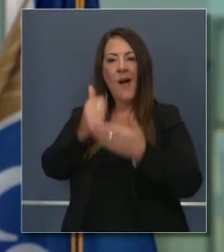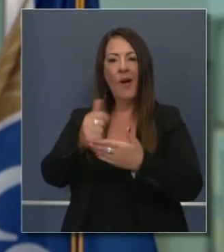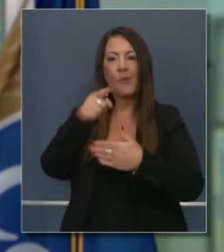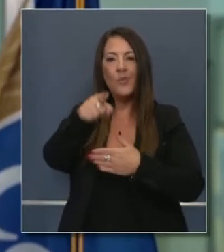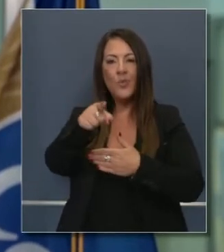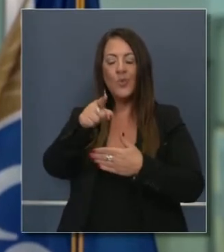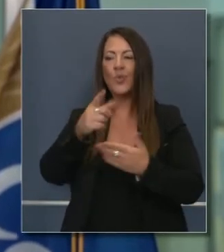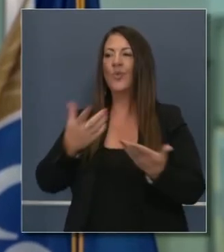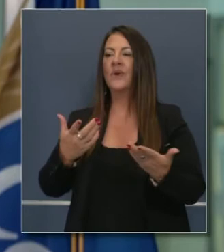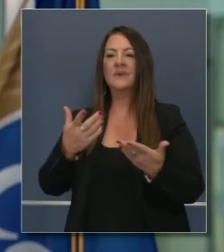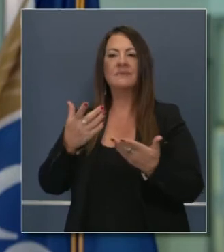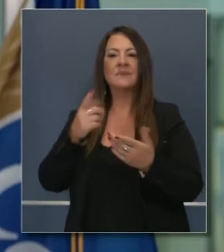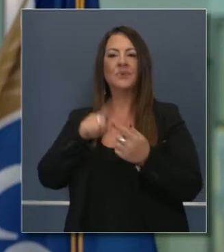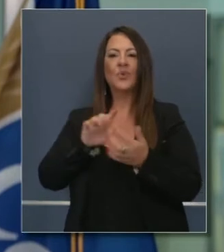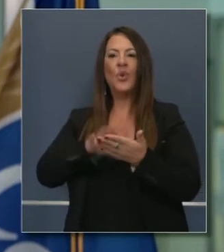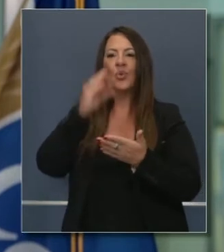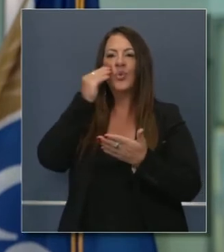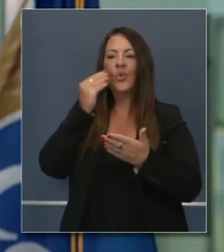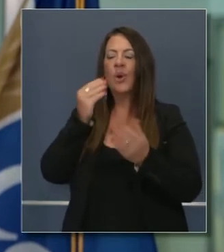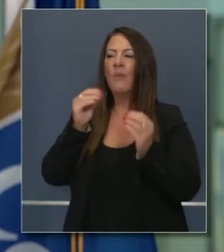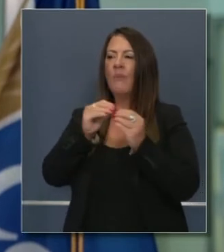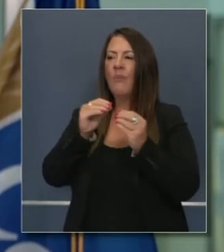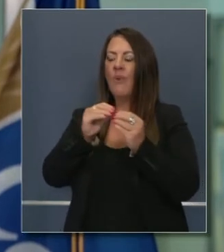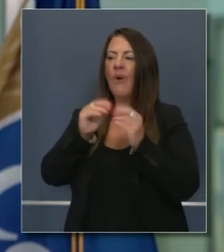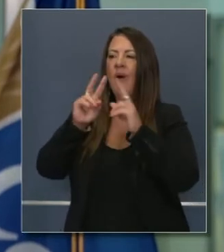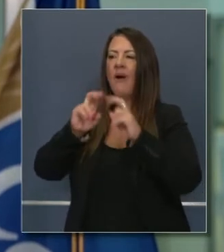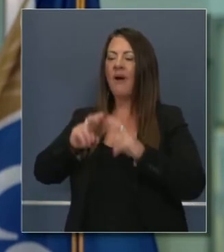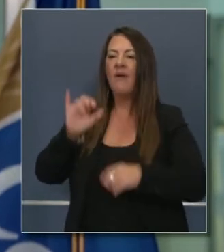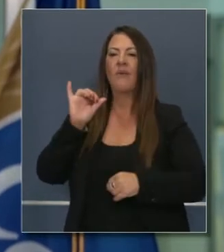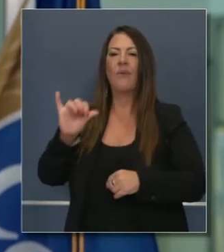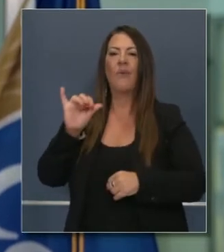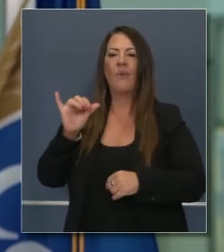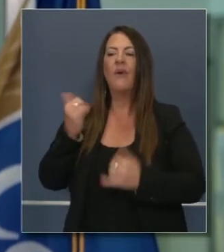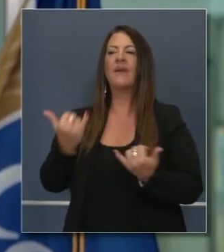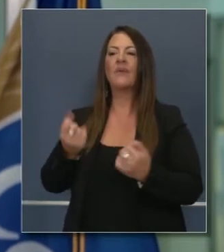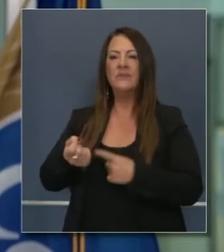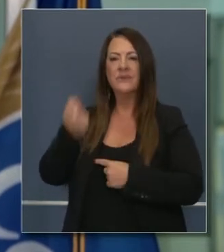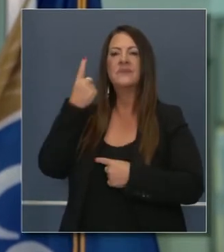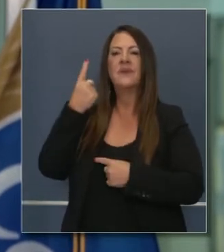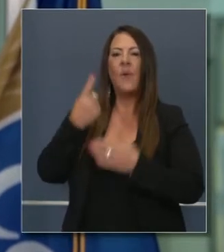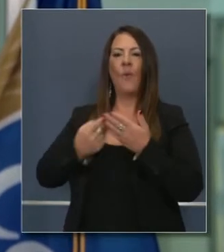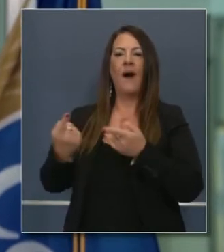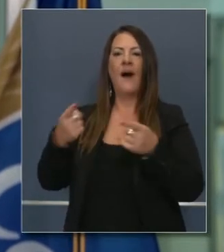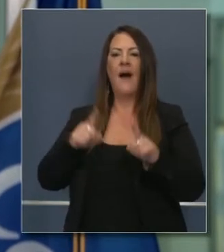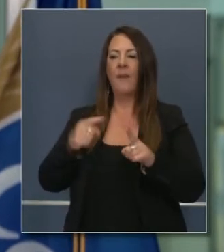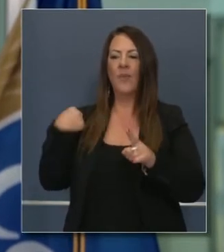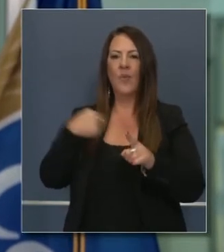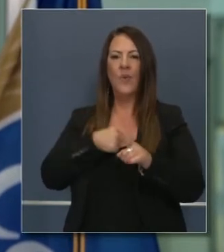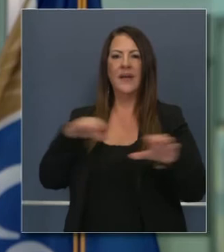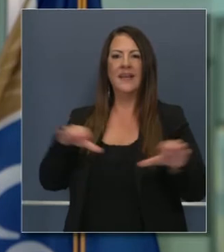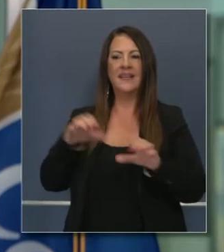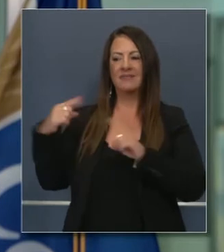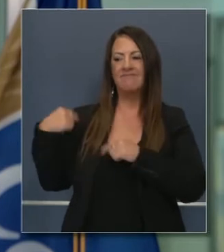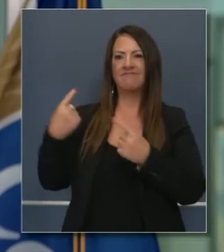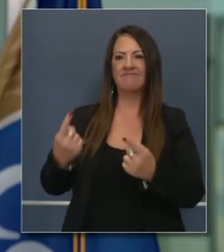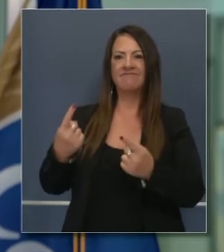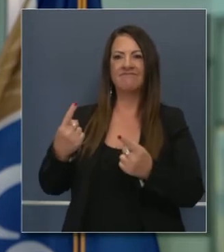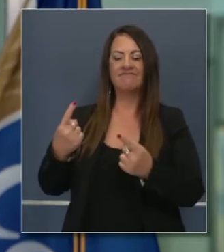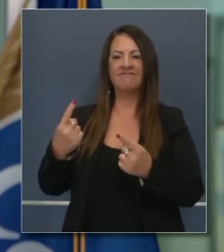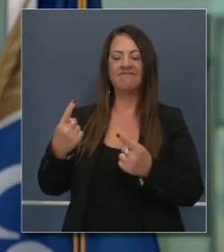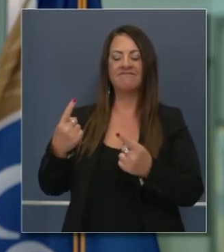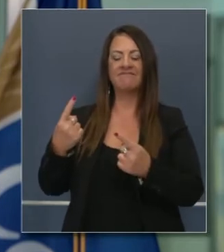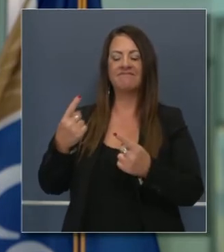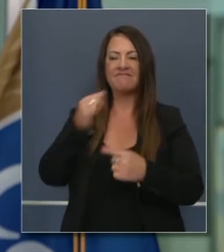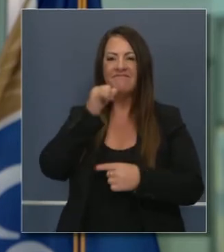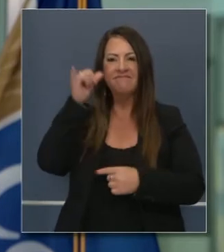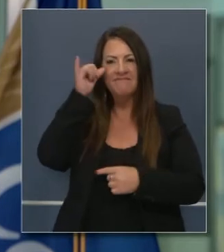esfuerzo de obtener la información y la comprensión de lo que ocurrió durante las últimas 24